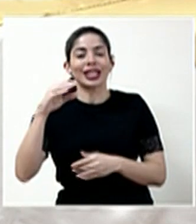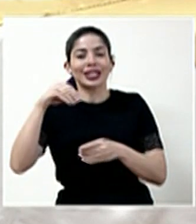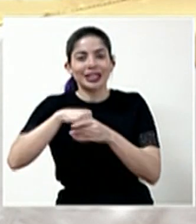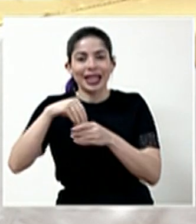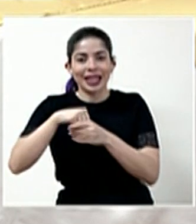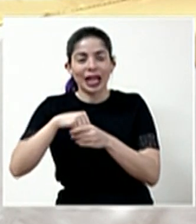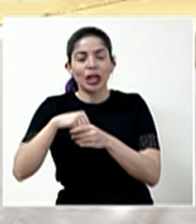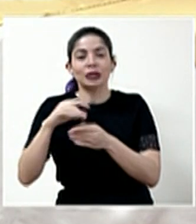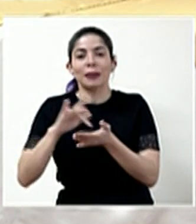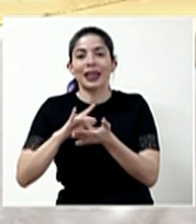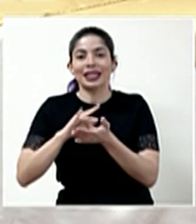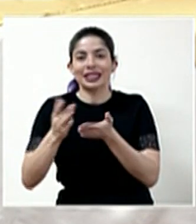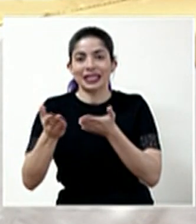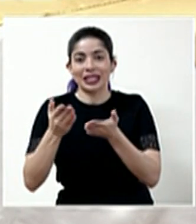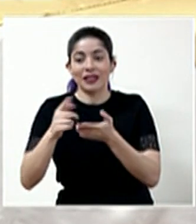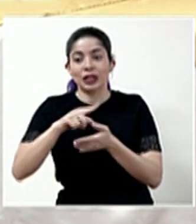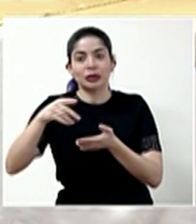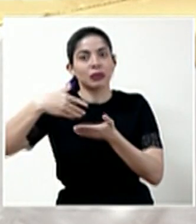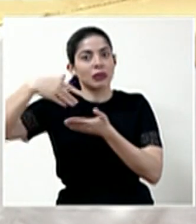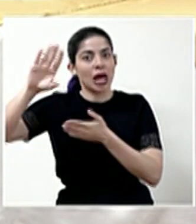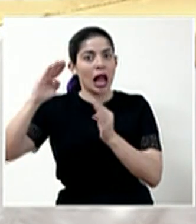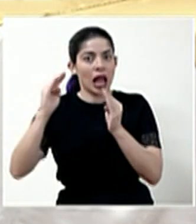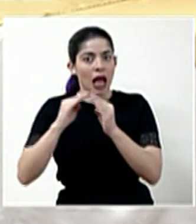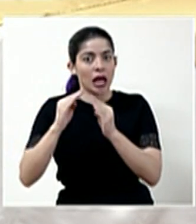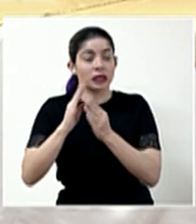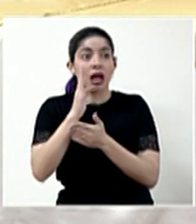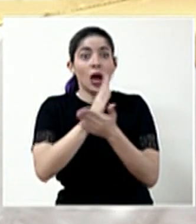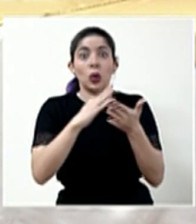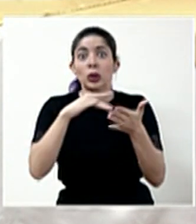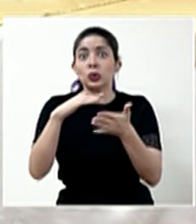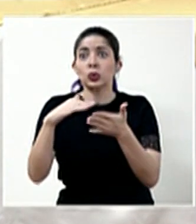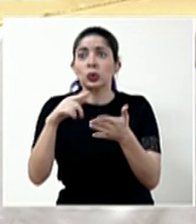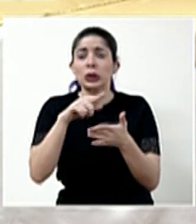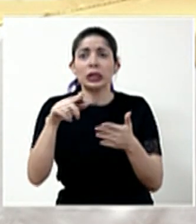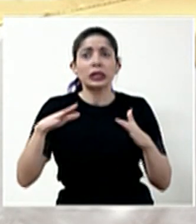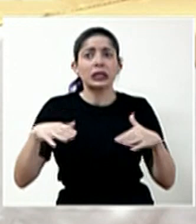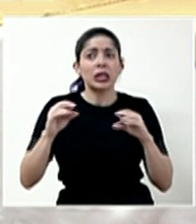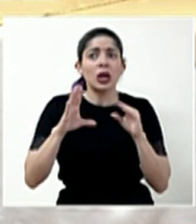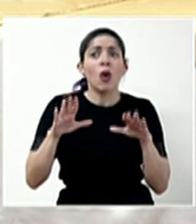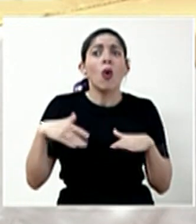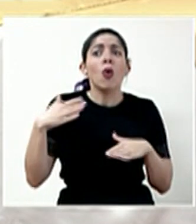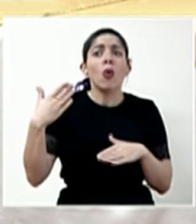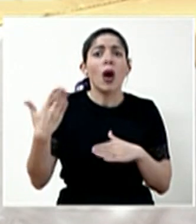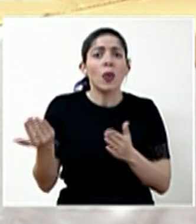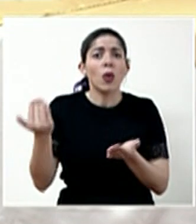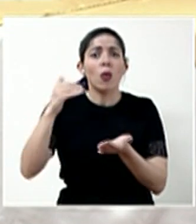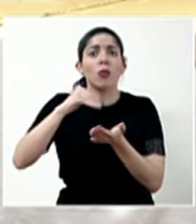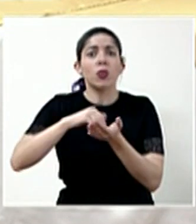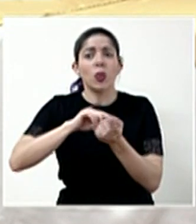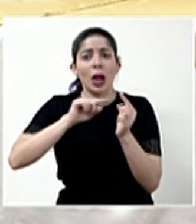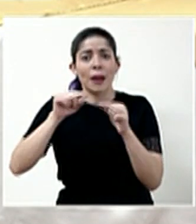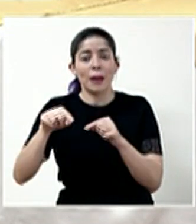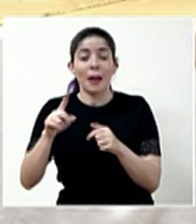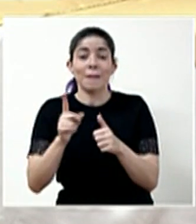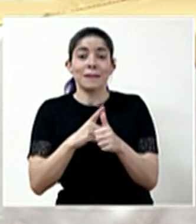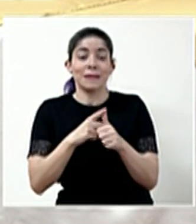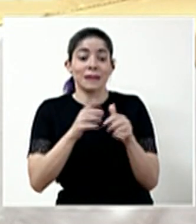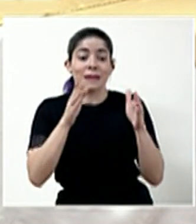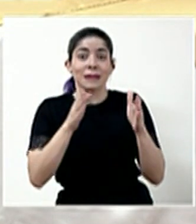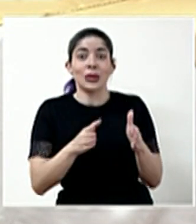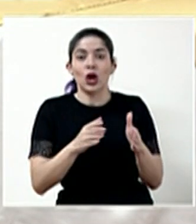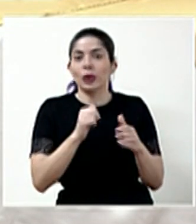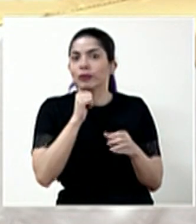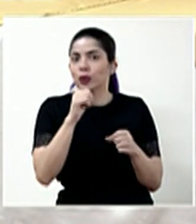servicio. Los mandó para la casa y a unos estudiantes no tienen claridad de cuándo van a volver. El primer bloque quedó